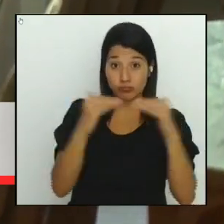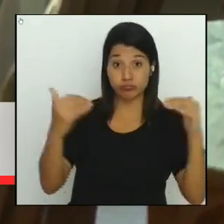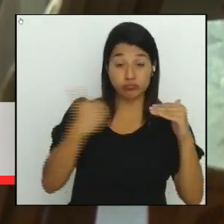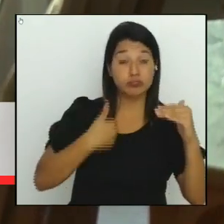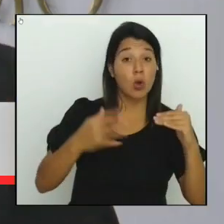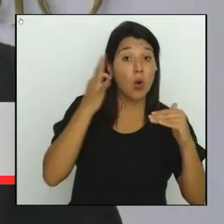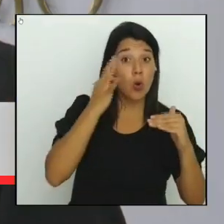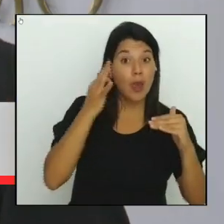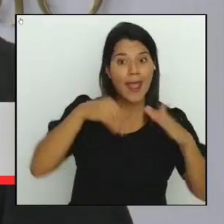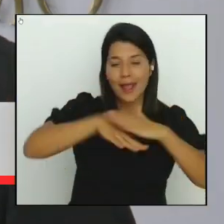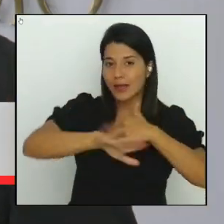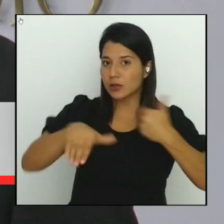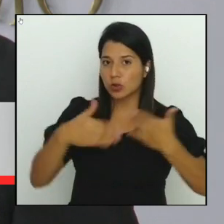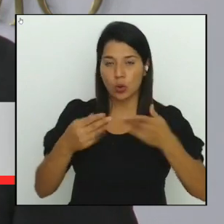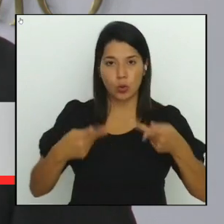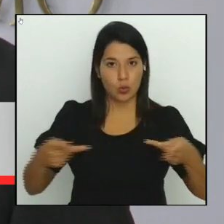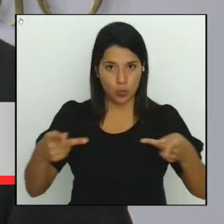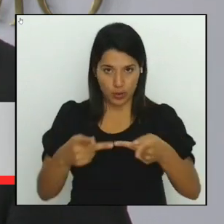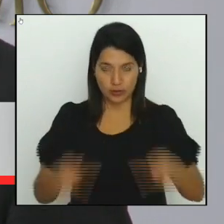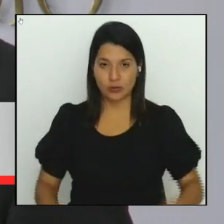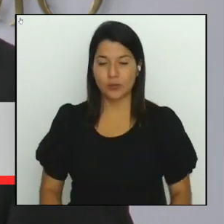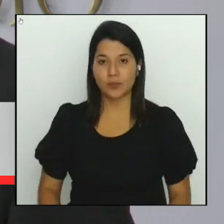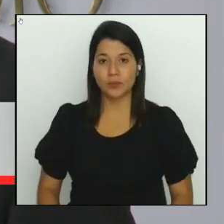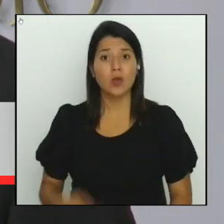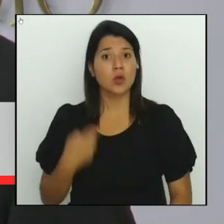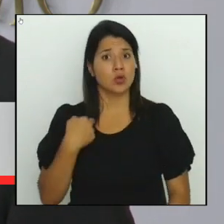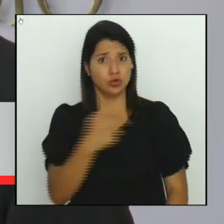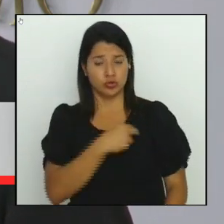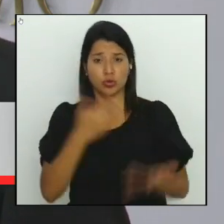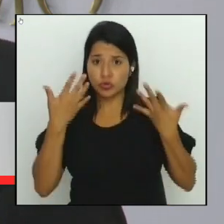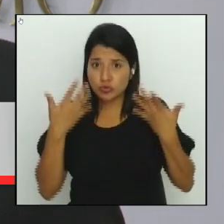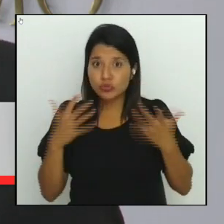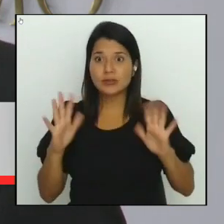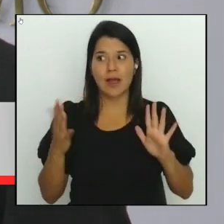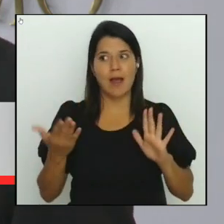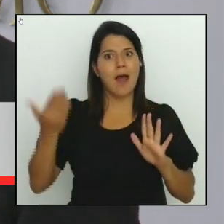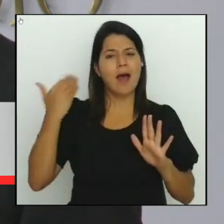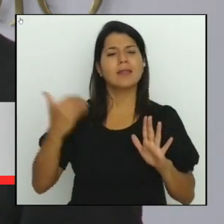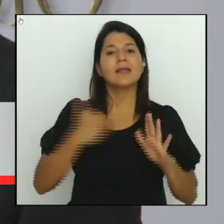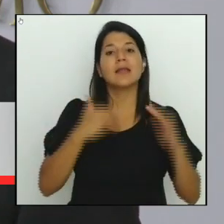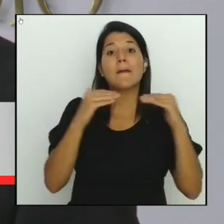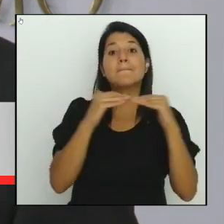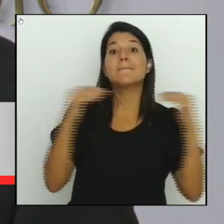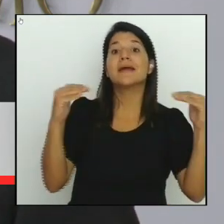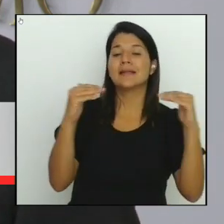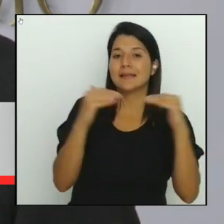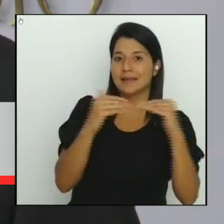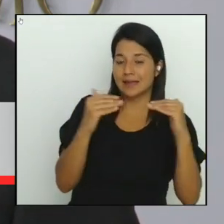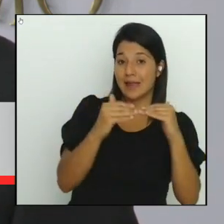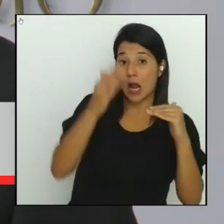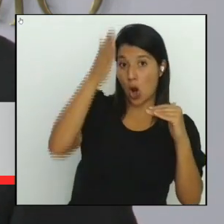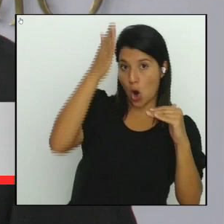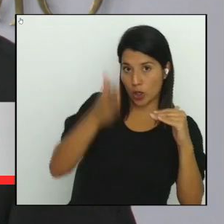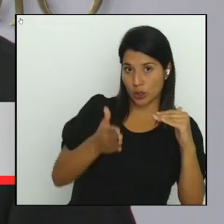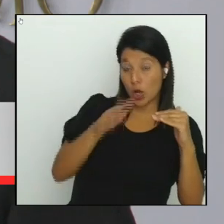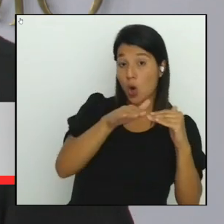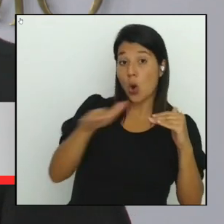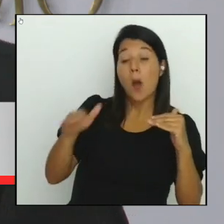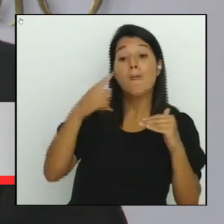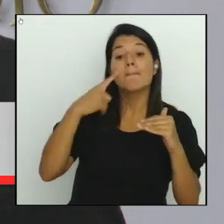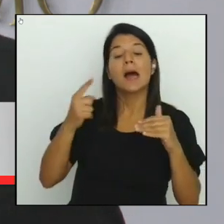puestos. Nosotros ya teníamos paridad vertical y horizontal para los puestos